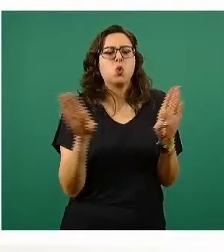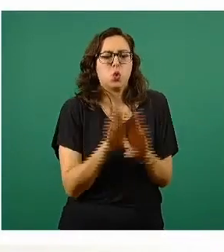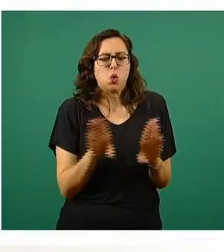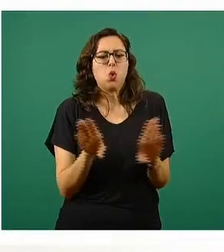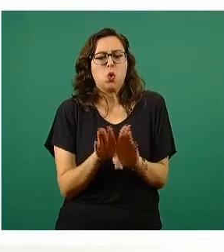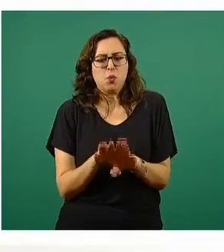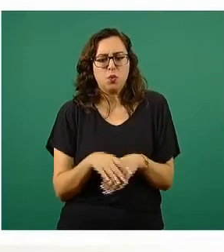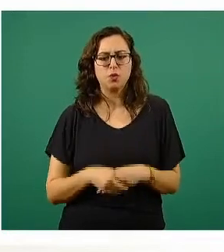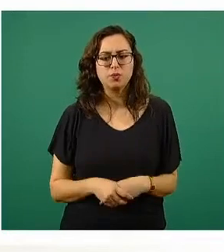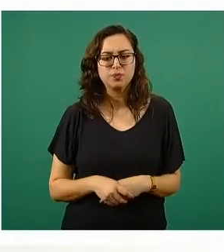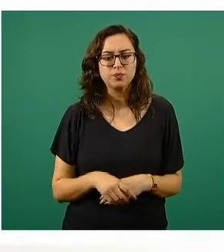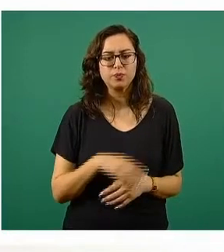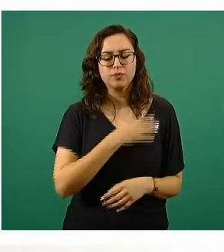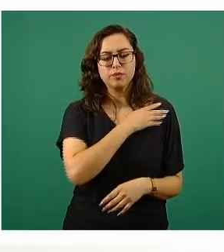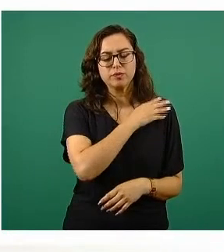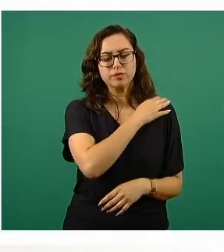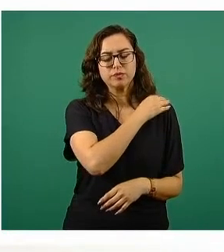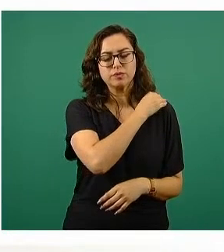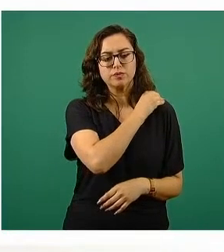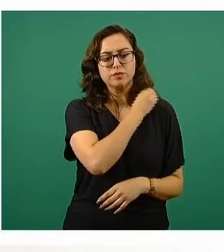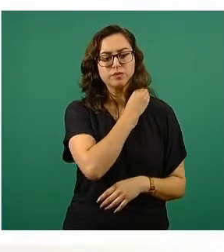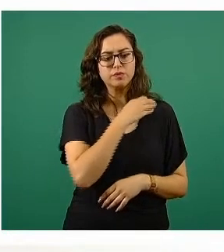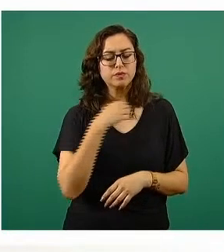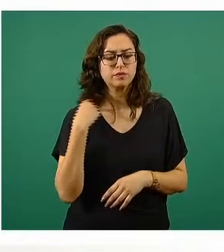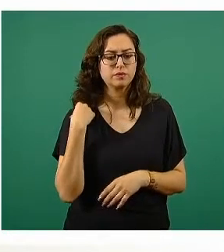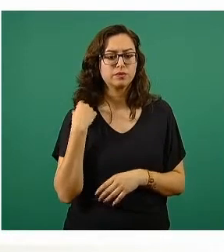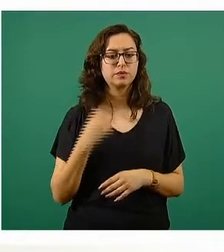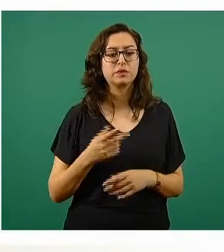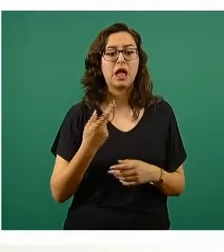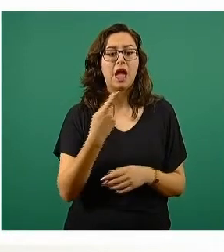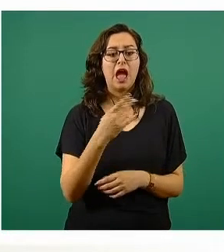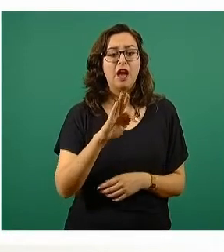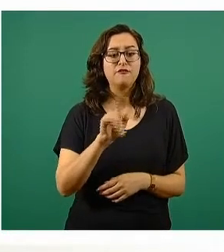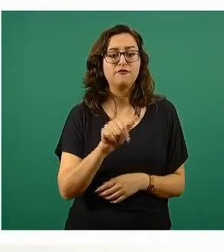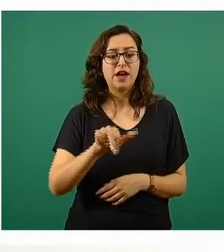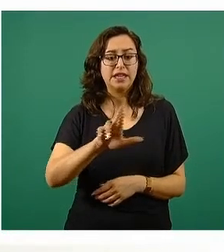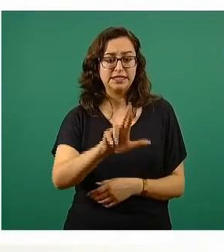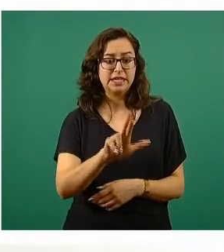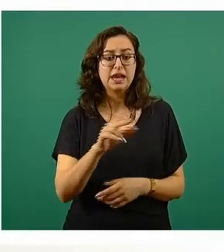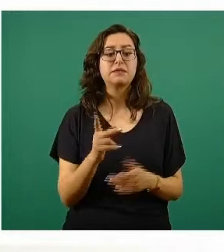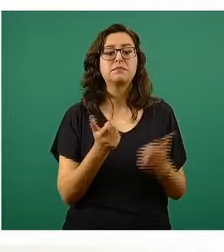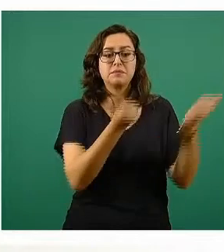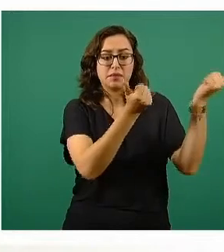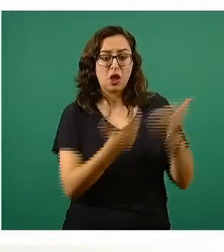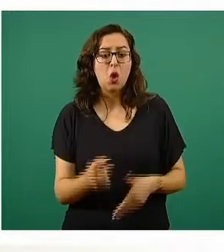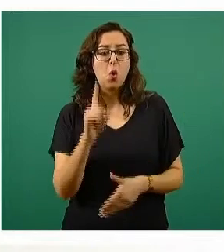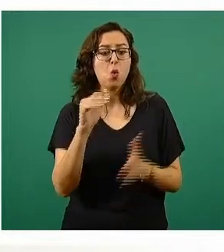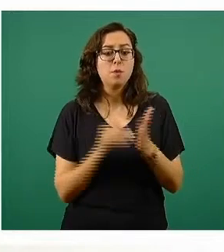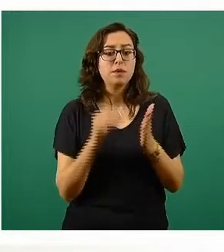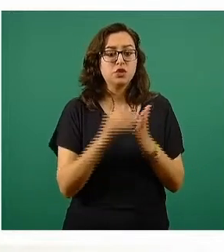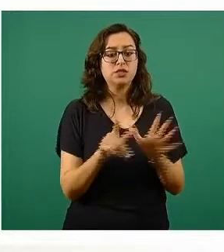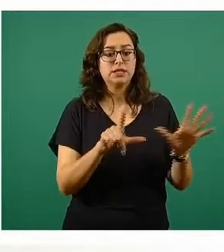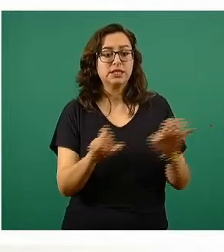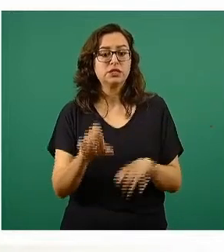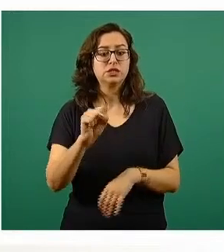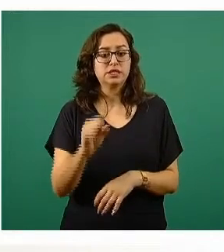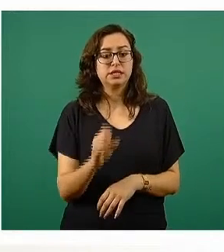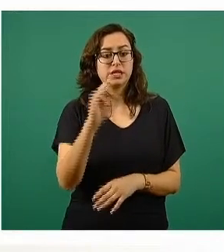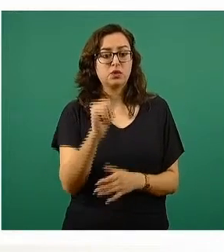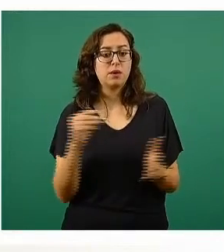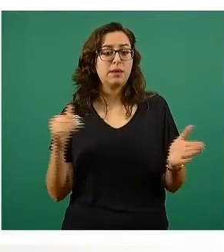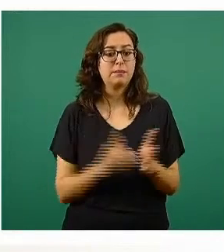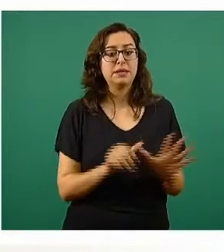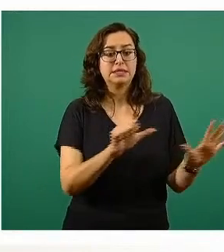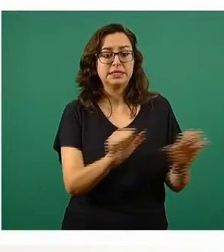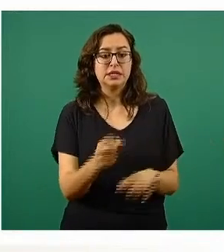acercamiento de la vacuna Pfizer-BioNTech, hemos recibido 1.769.625 dosis,